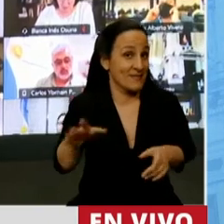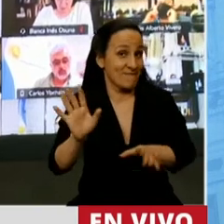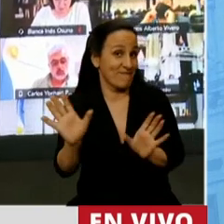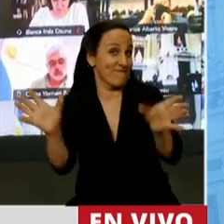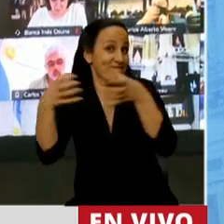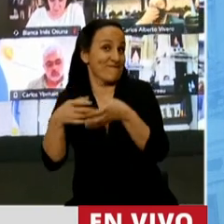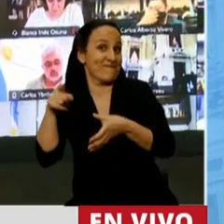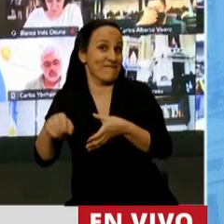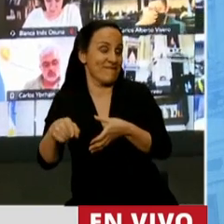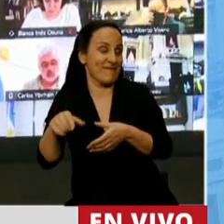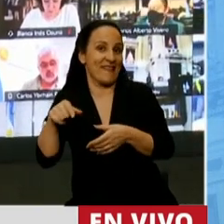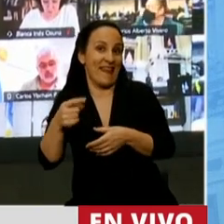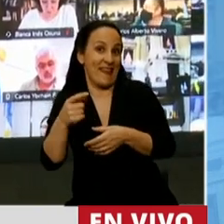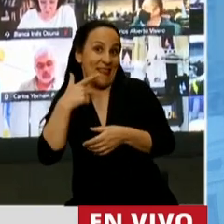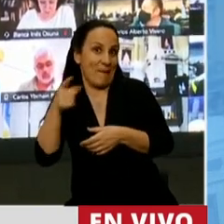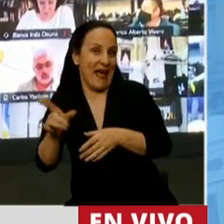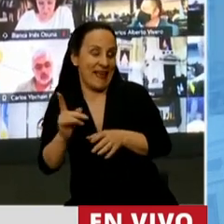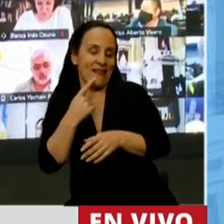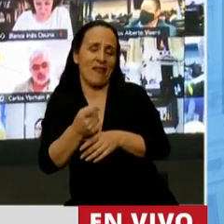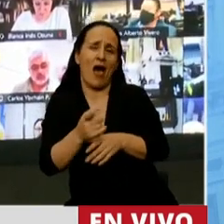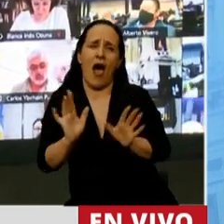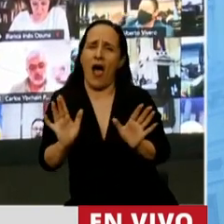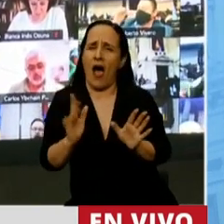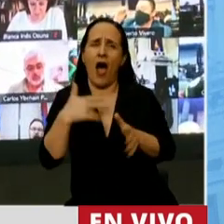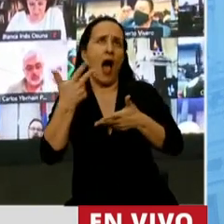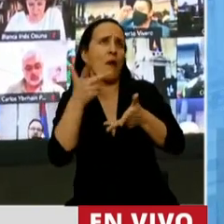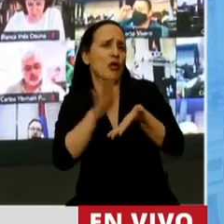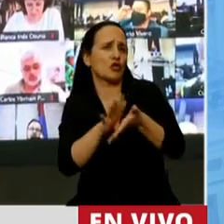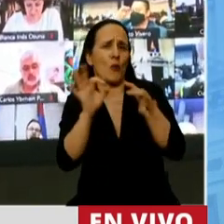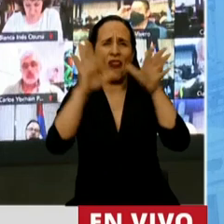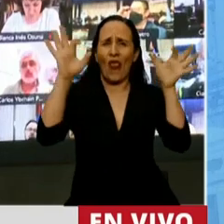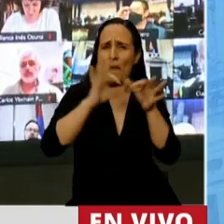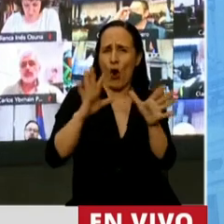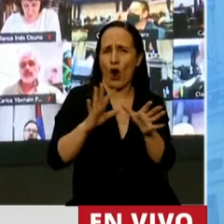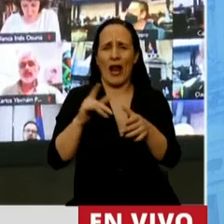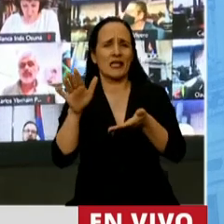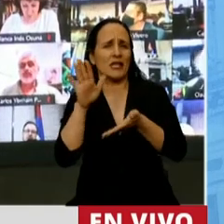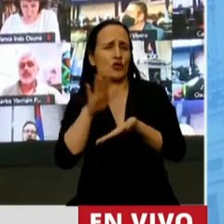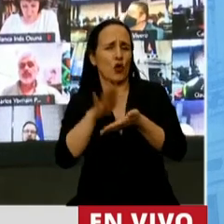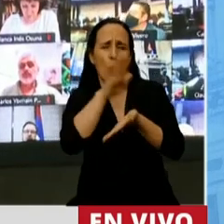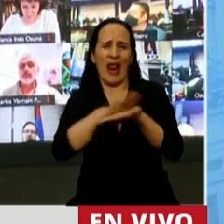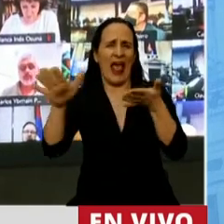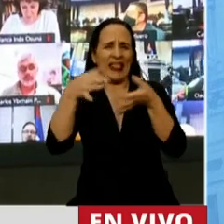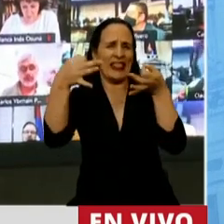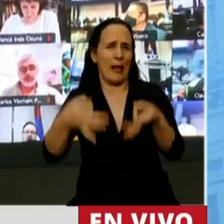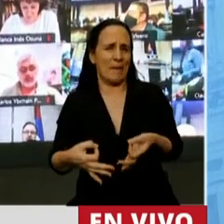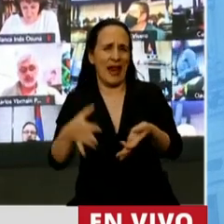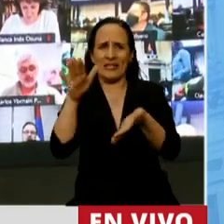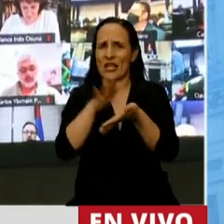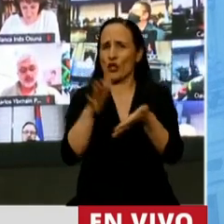muchachos que hoy se rasgan la vestidura hablando de democracia, de transparencia, de